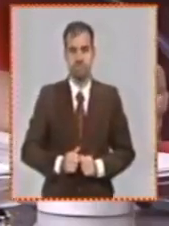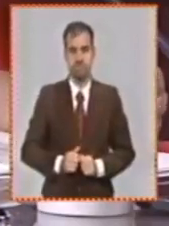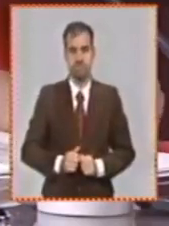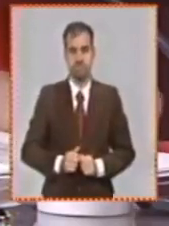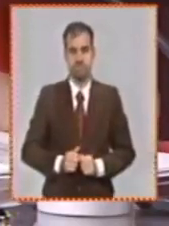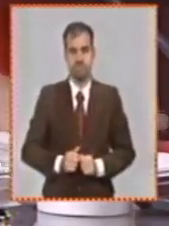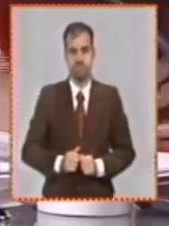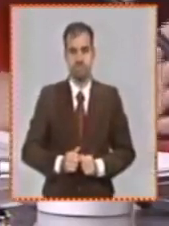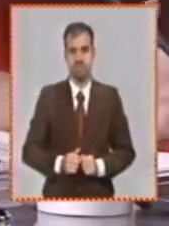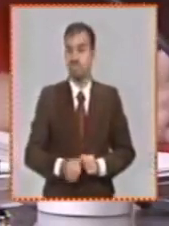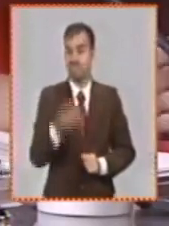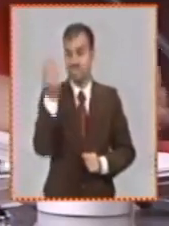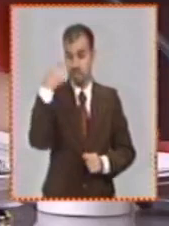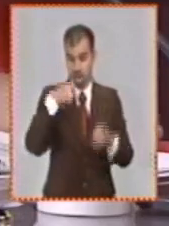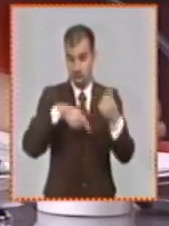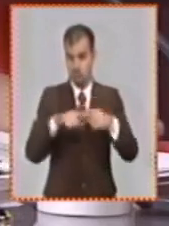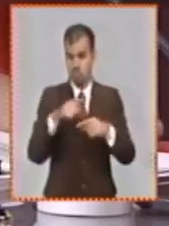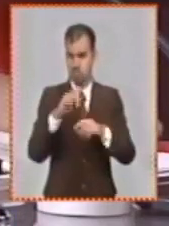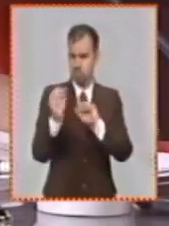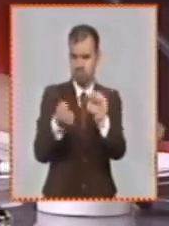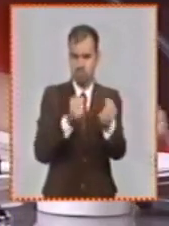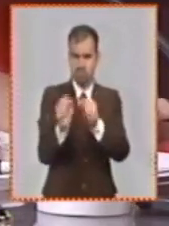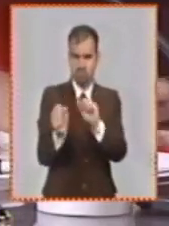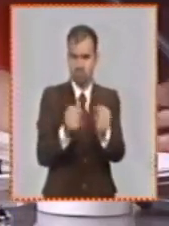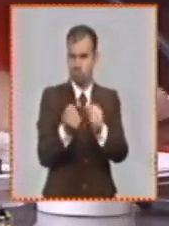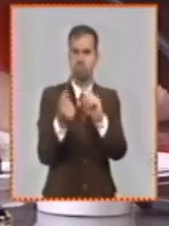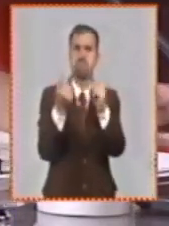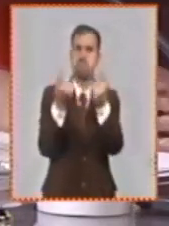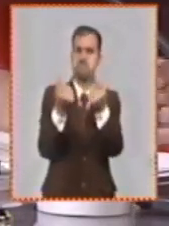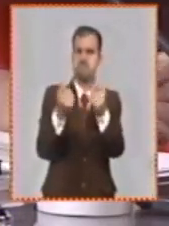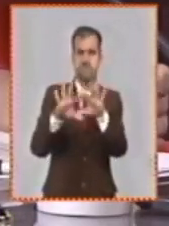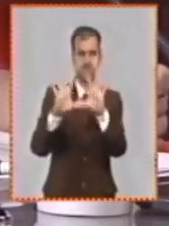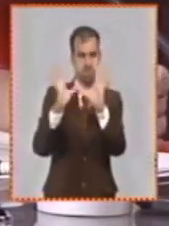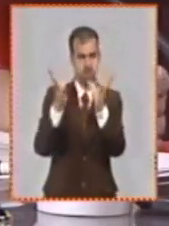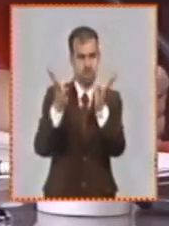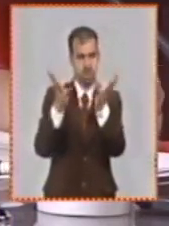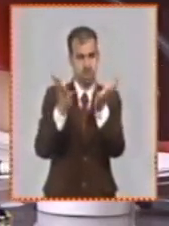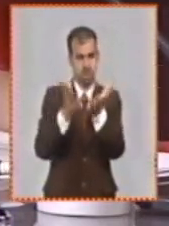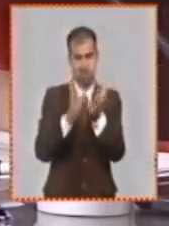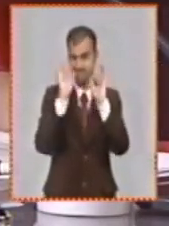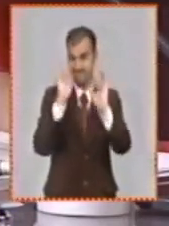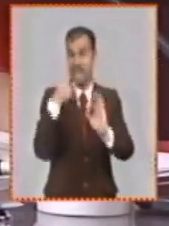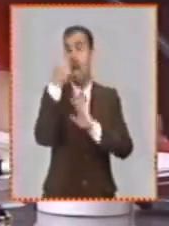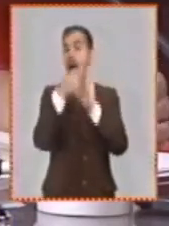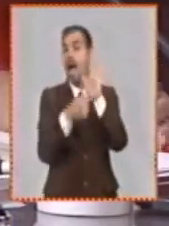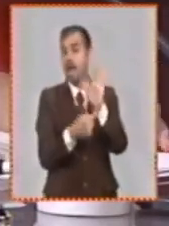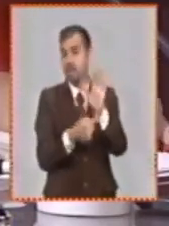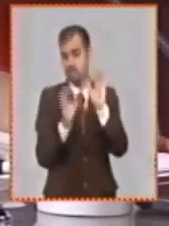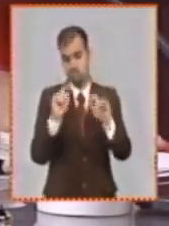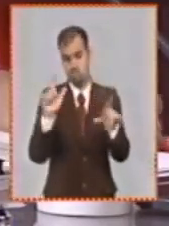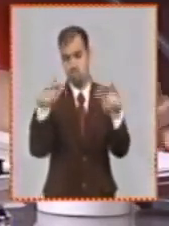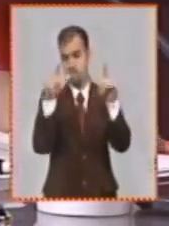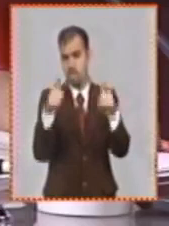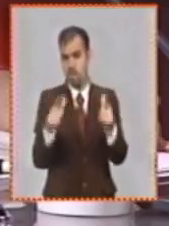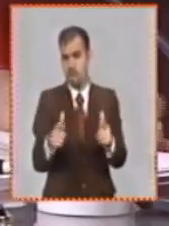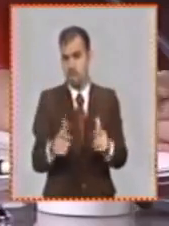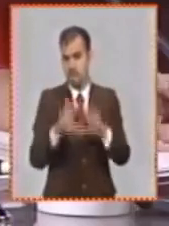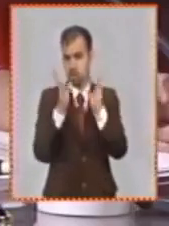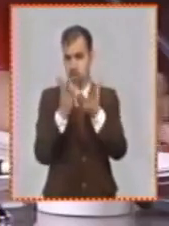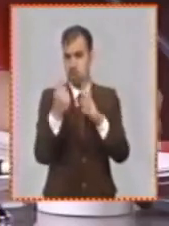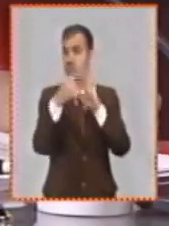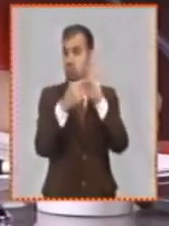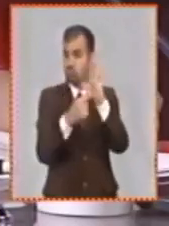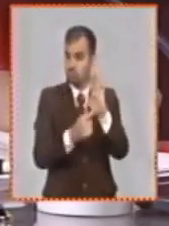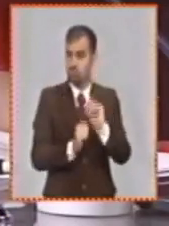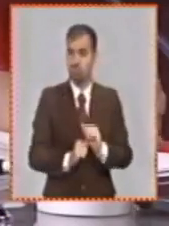que en el control de precios como se ha expuesto y para observar todas las particularidades del cumplimiento de los